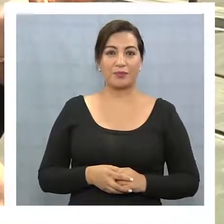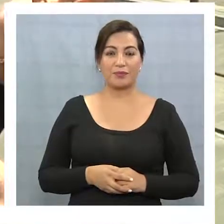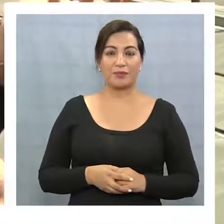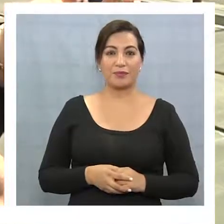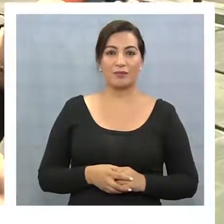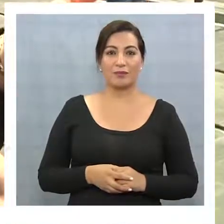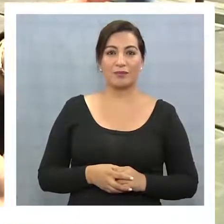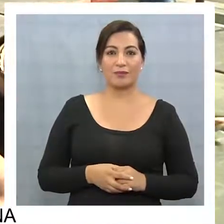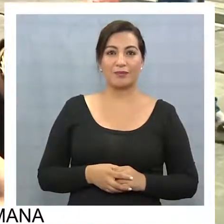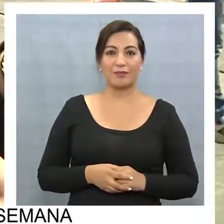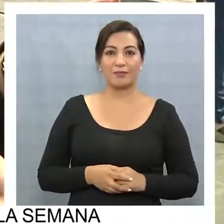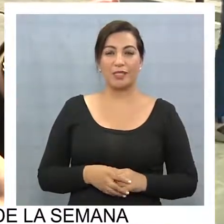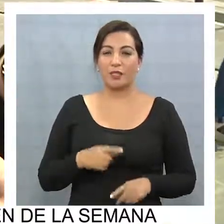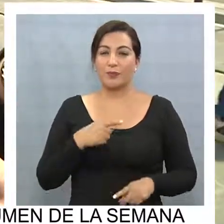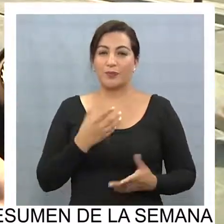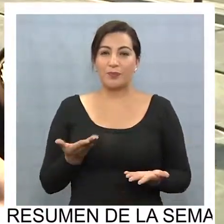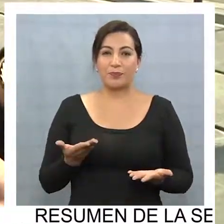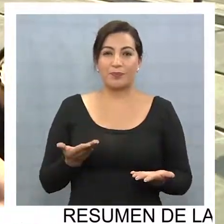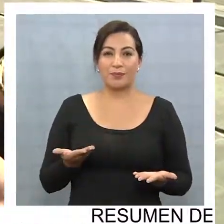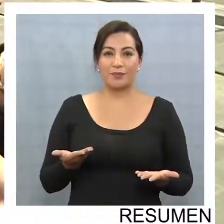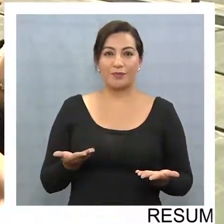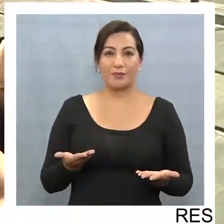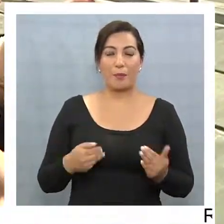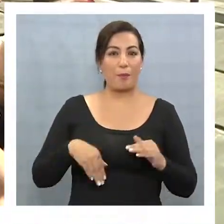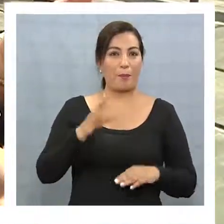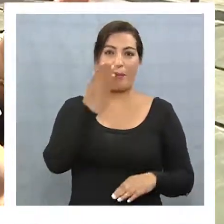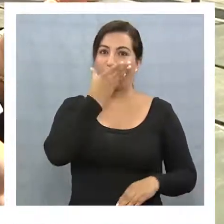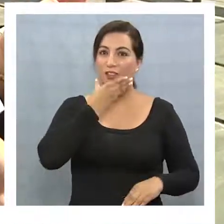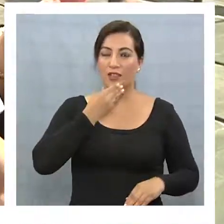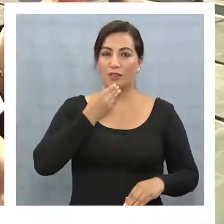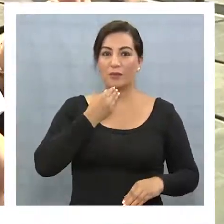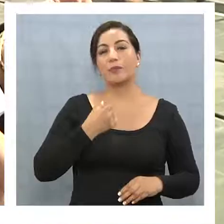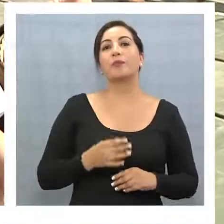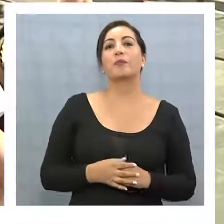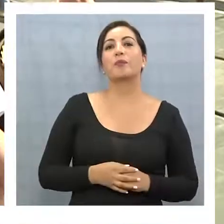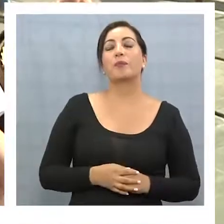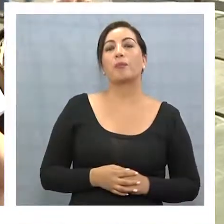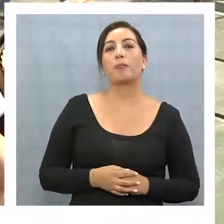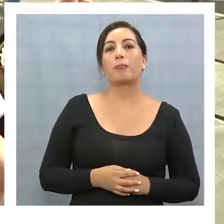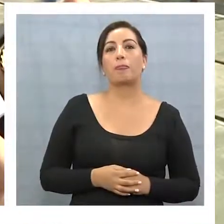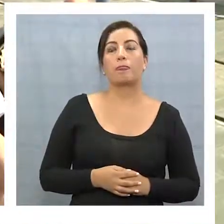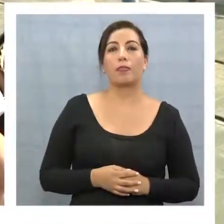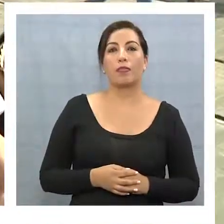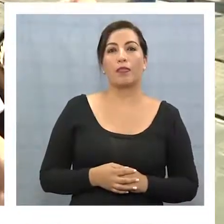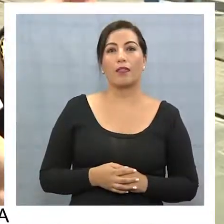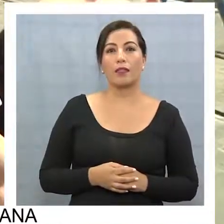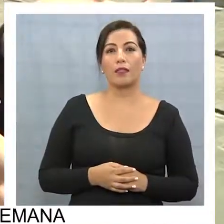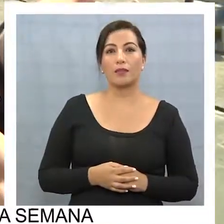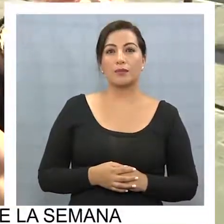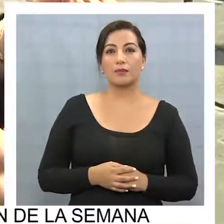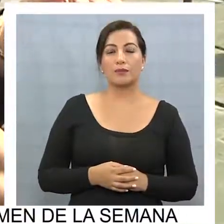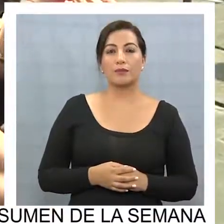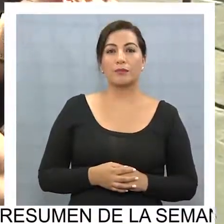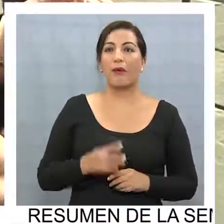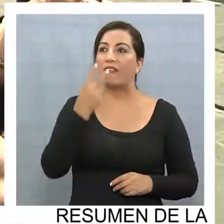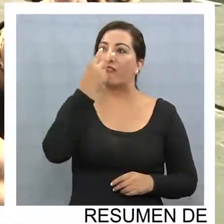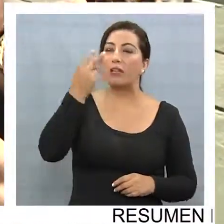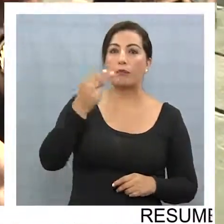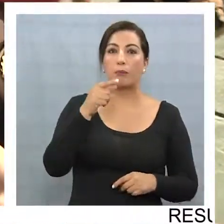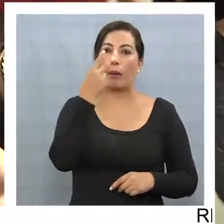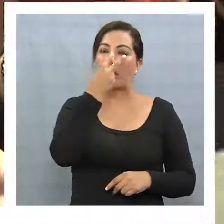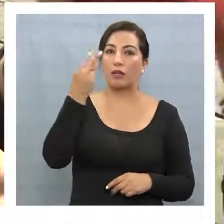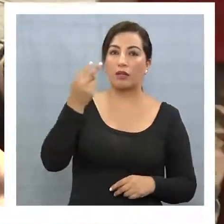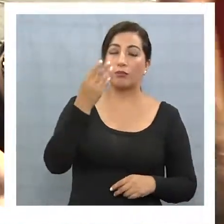¿cómo se llama? Sería mucho más lindo porque la gente tendría más vista para venir